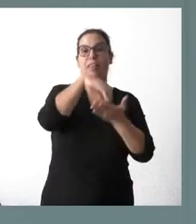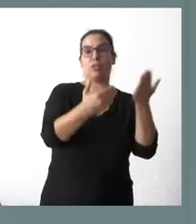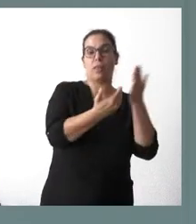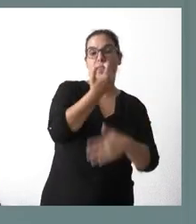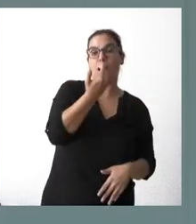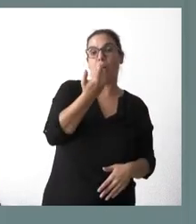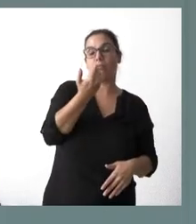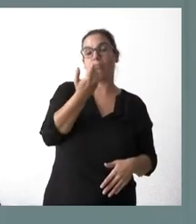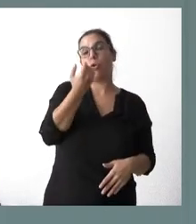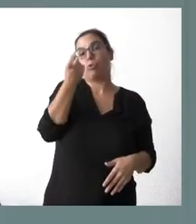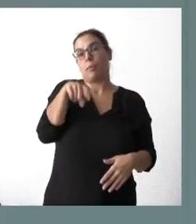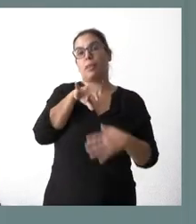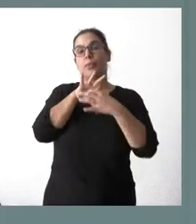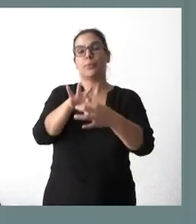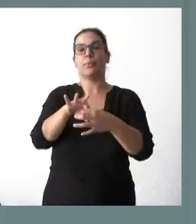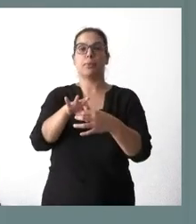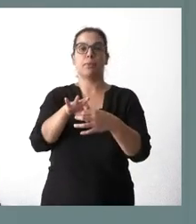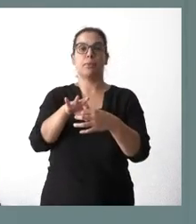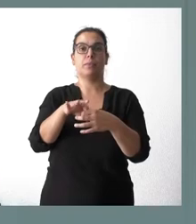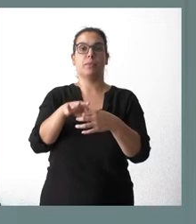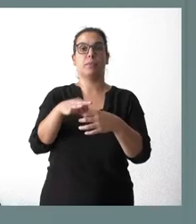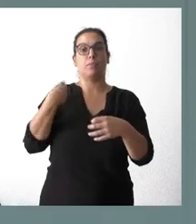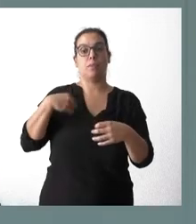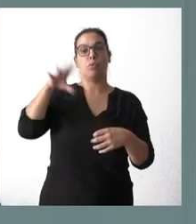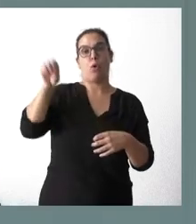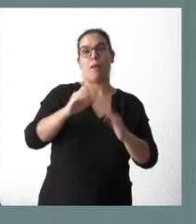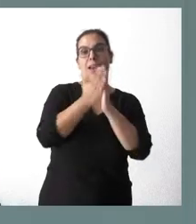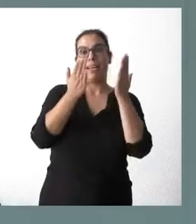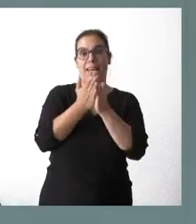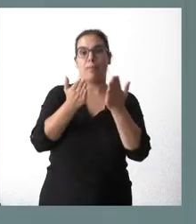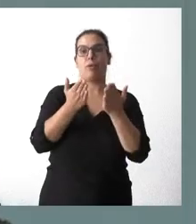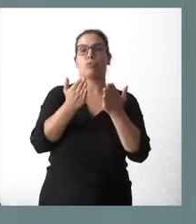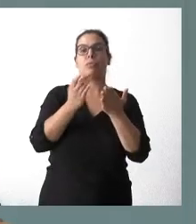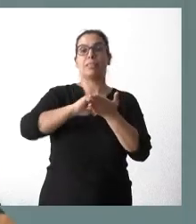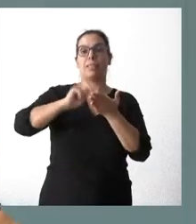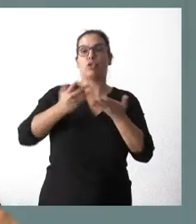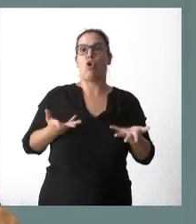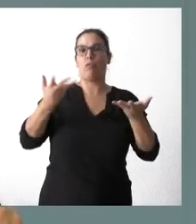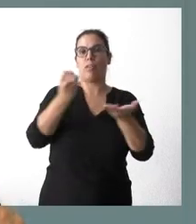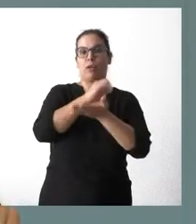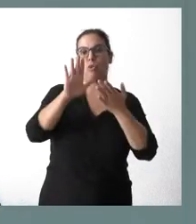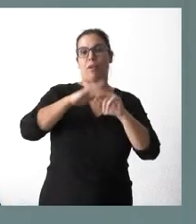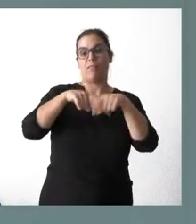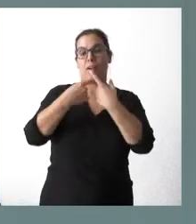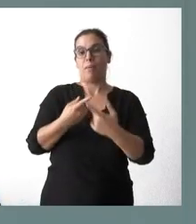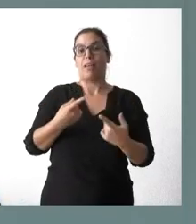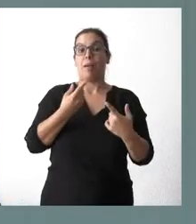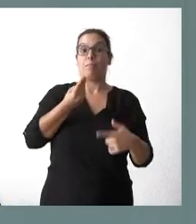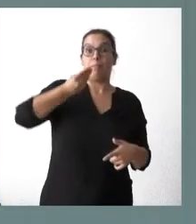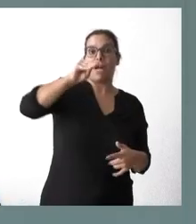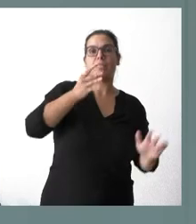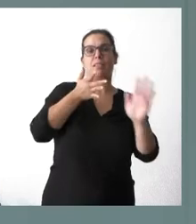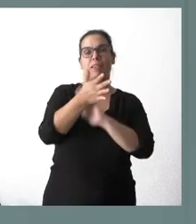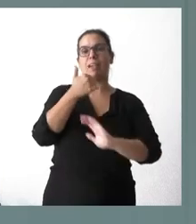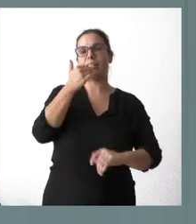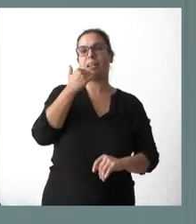incluso lo que tiene que ver con la extensión de esta adquisición de libros de texto por parte de familias, que nos permitirá, con este añadido de ahora, llegar al torno